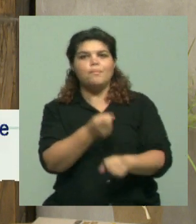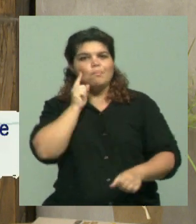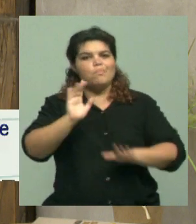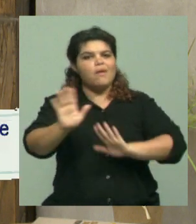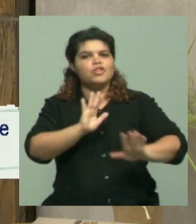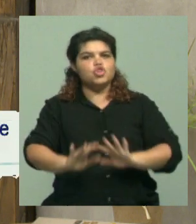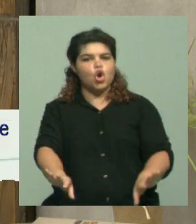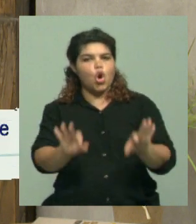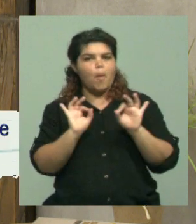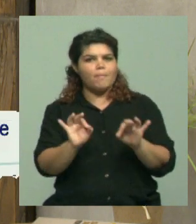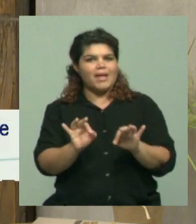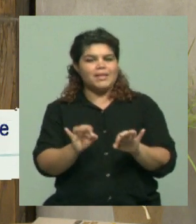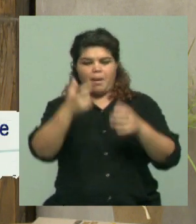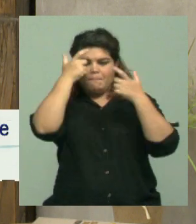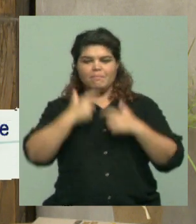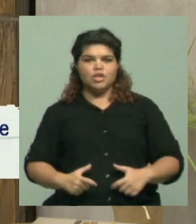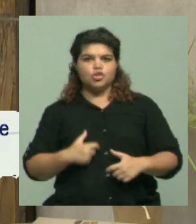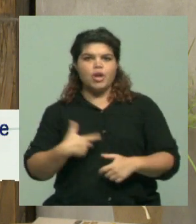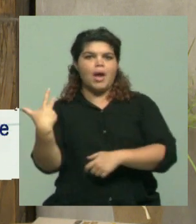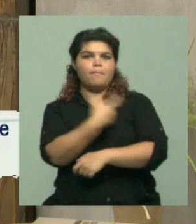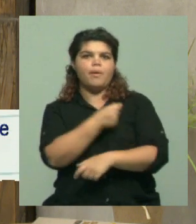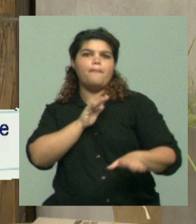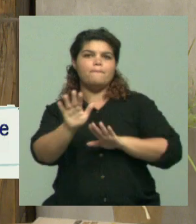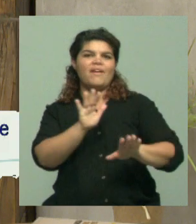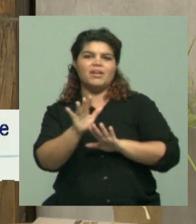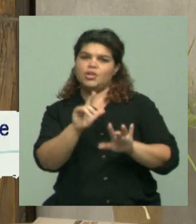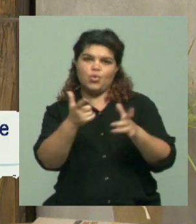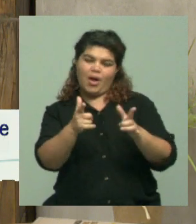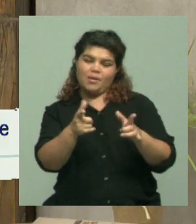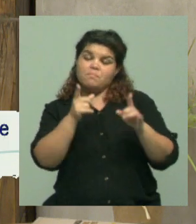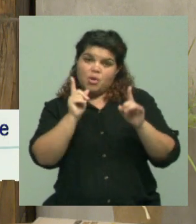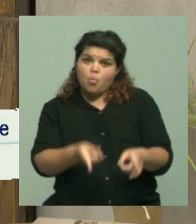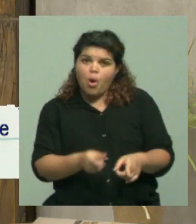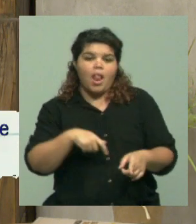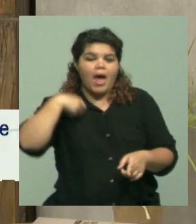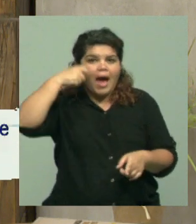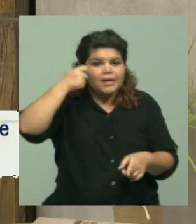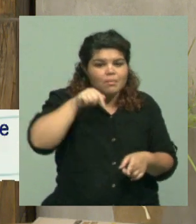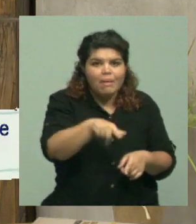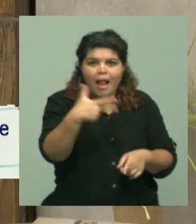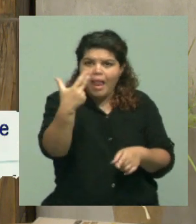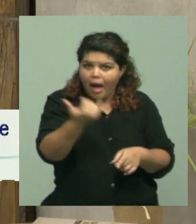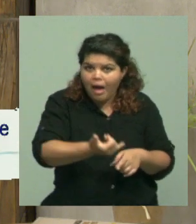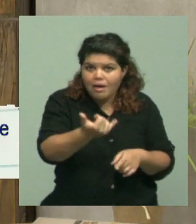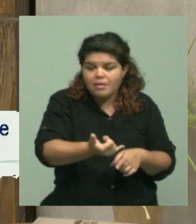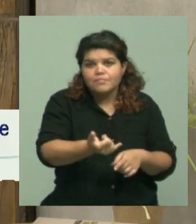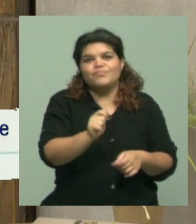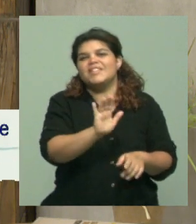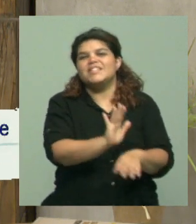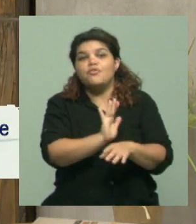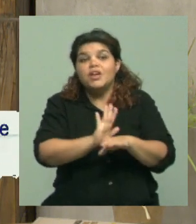de esta enfermedad, de la leishmaniasis en humanos, pero si ya tenemos una vacuna para uso veterinario, estoy confiado que en